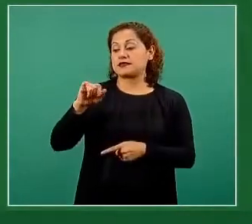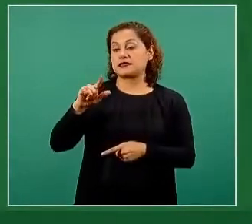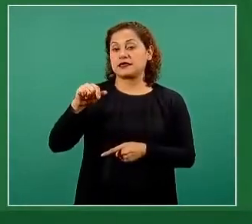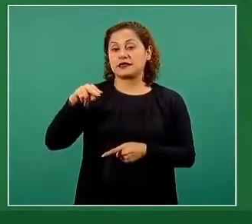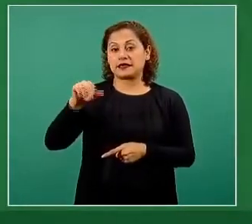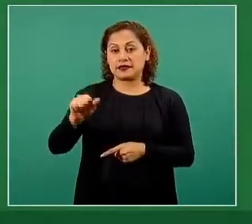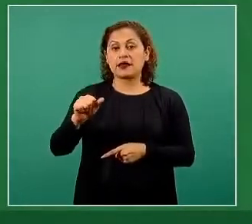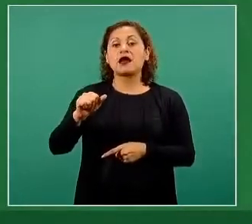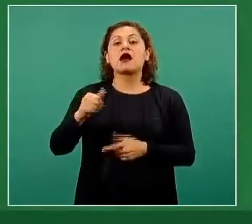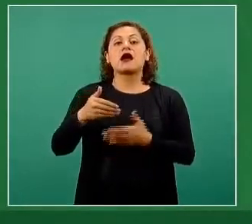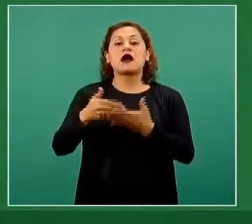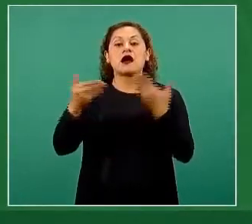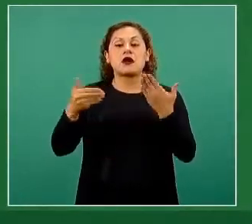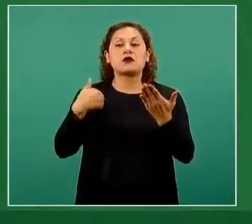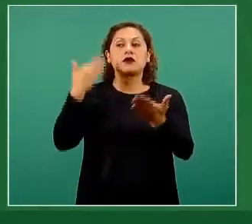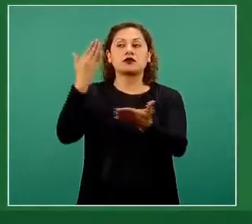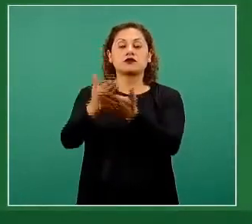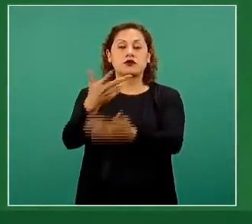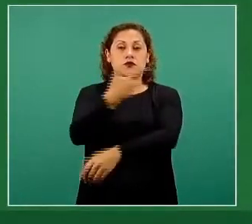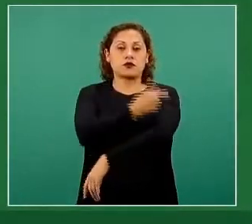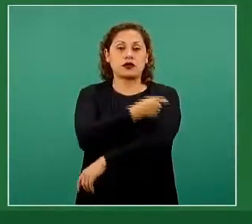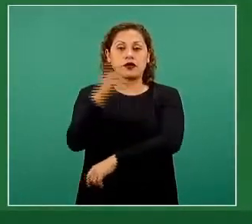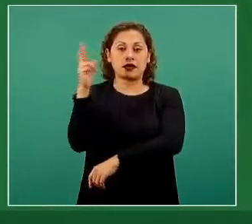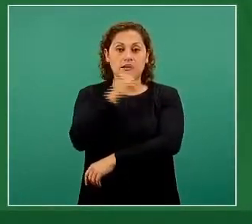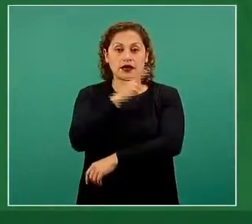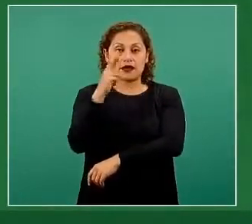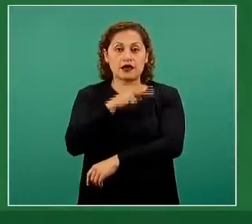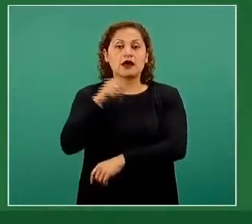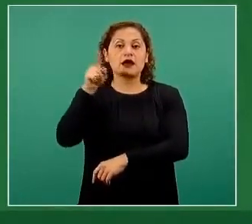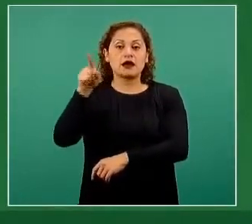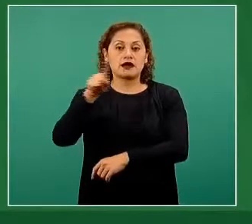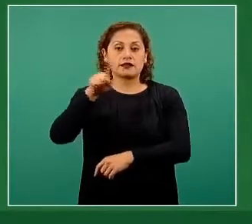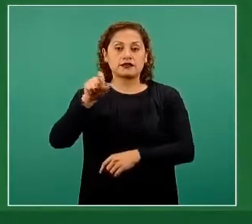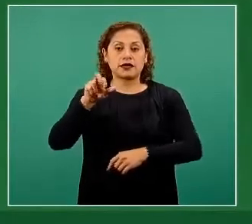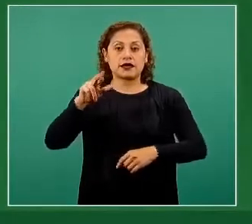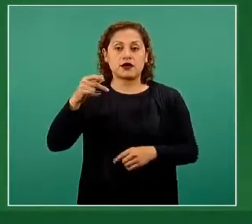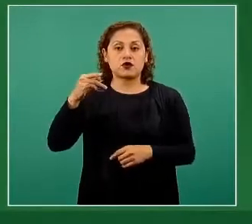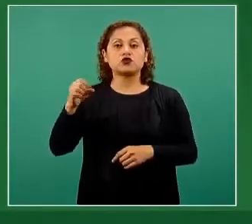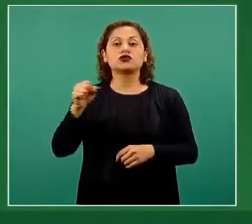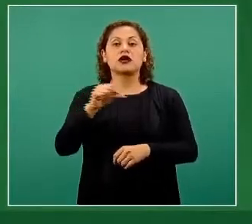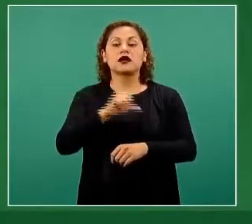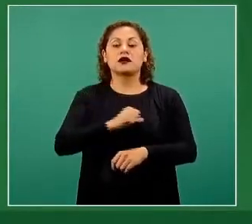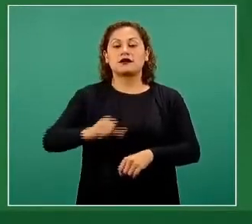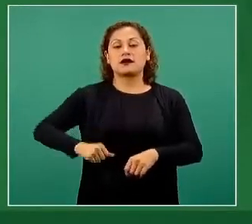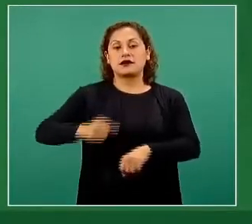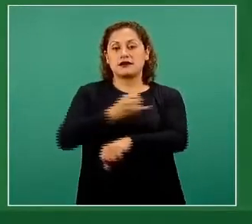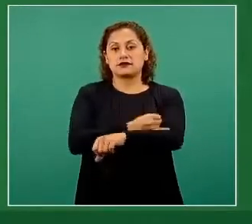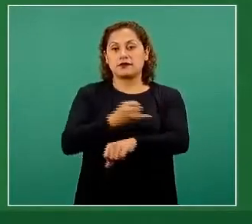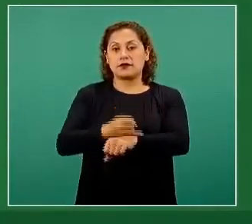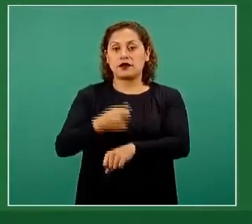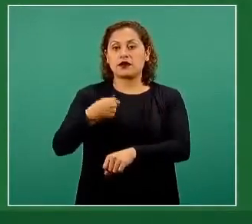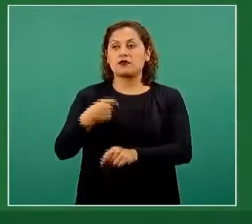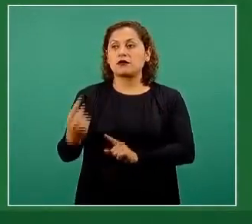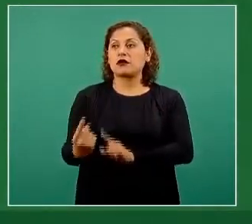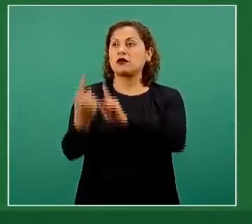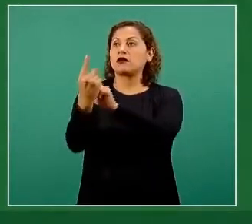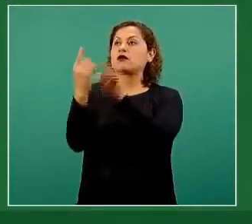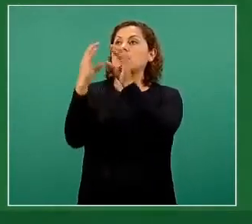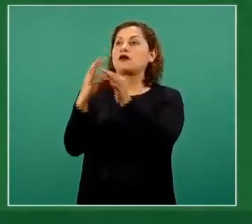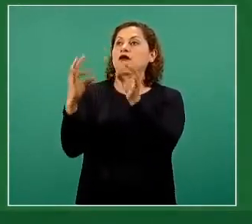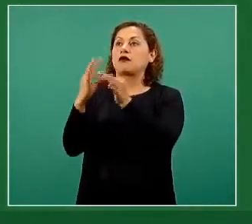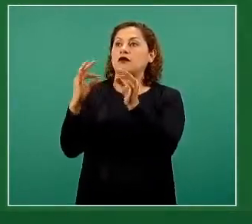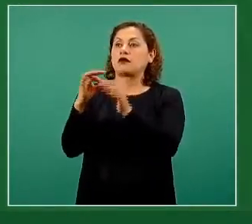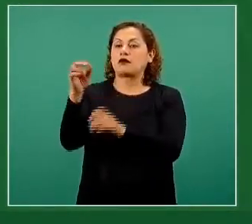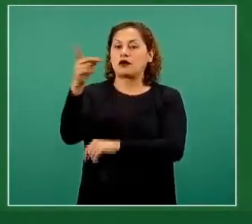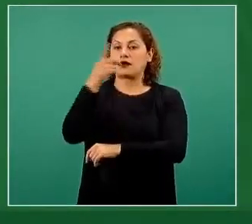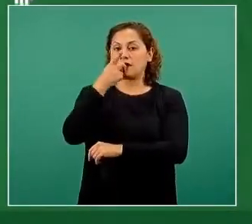presenté para la vacuna Sputnik en la FED Zaragoza de la Alcaldía de Iztapalapa, lo expuse. Me explicaron que no